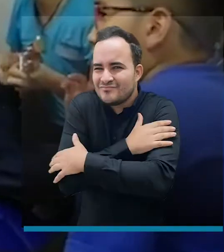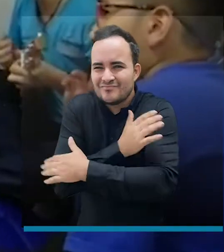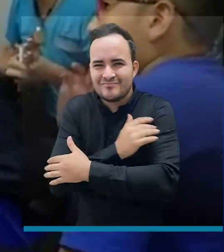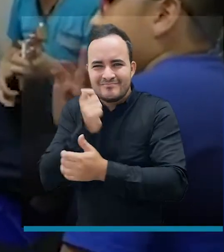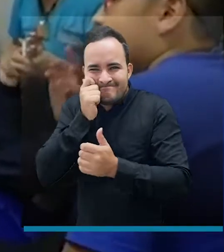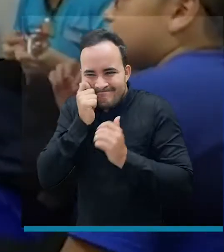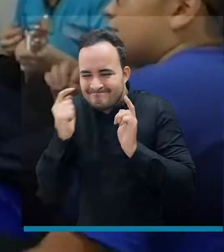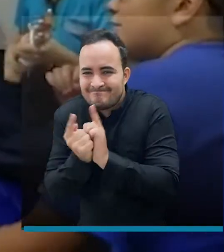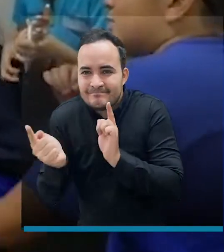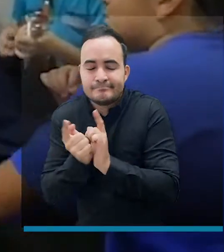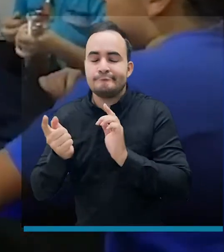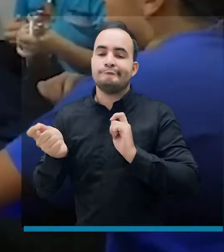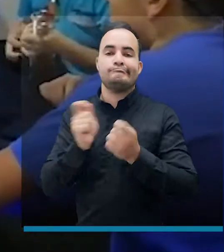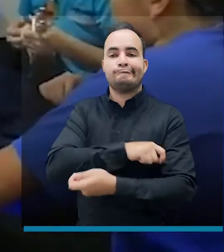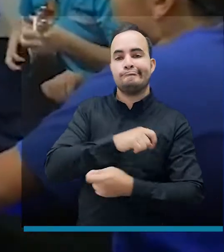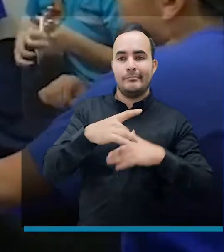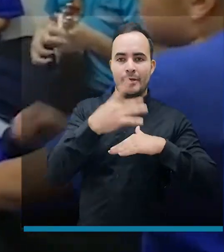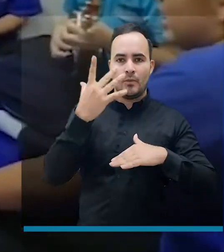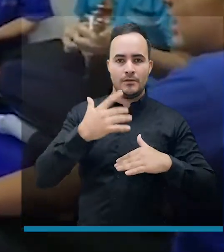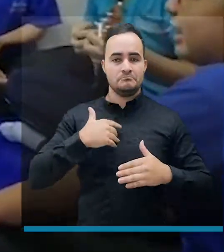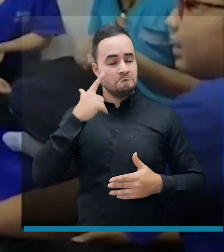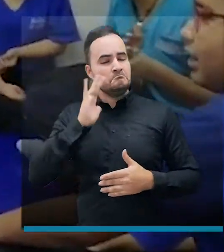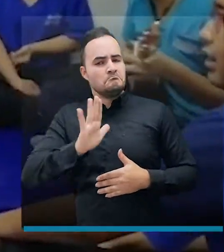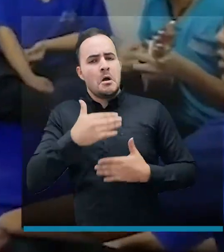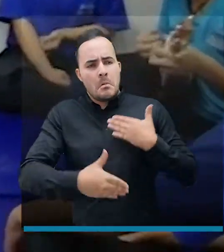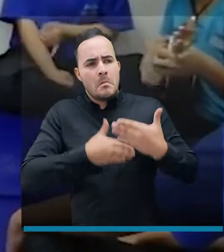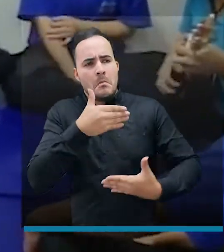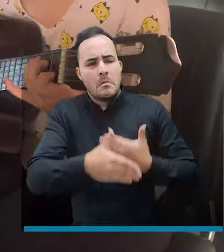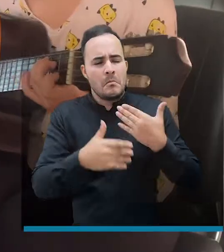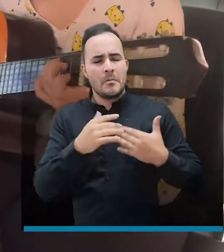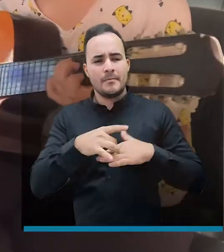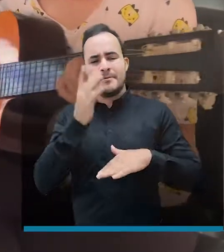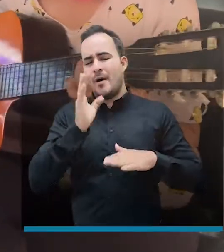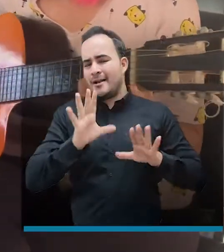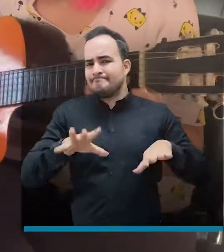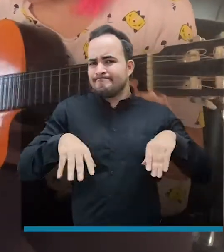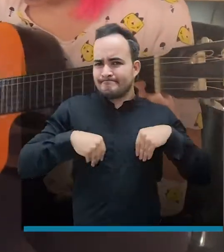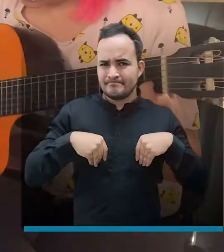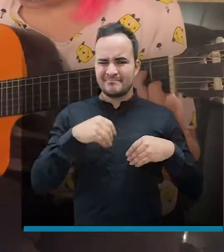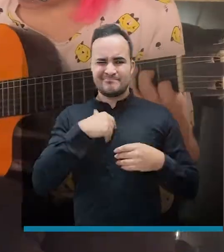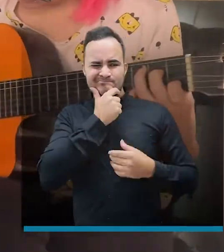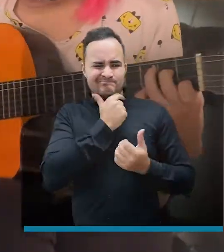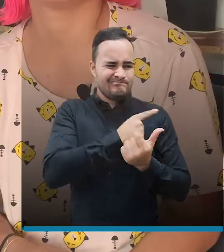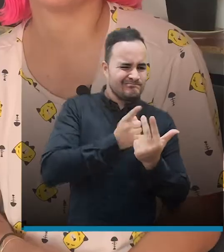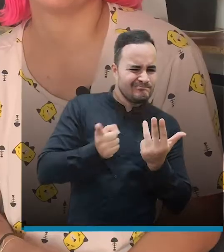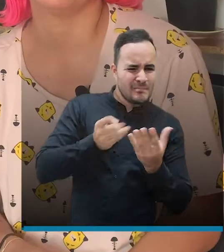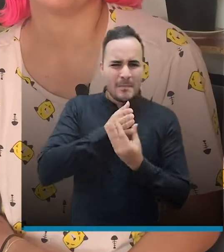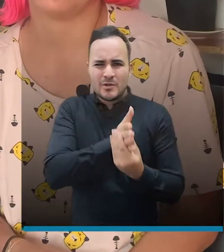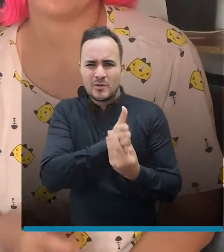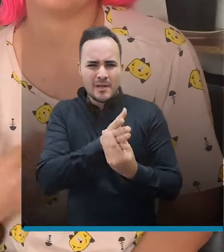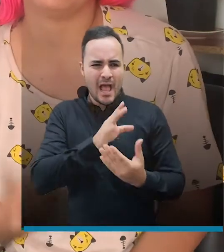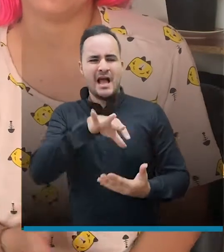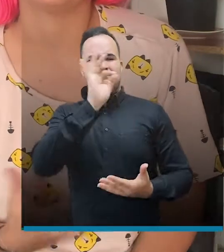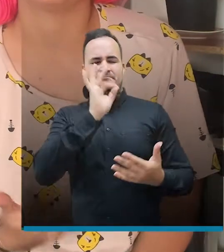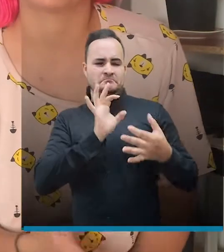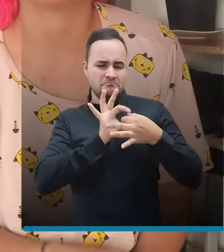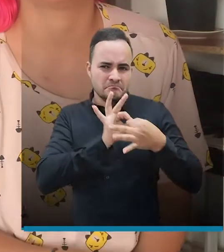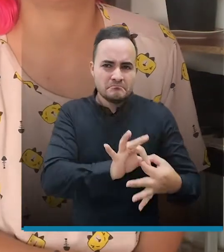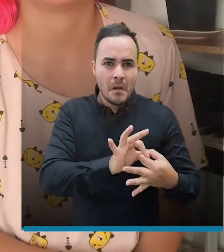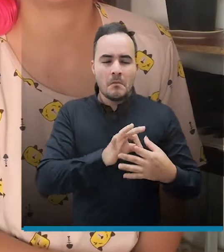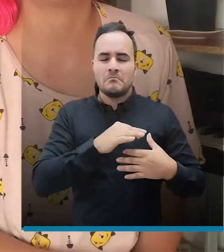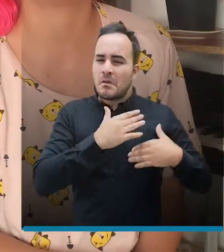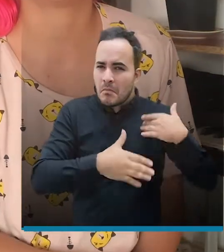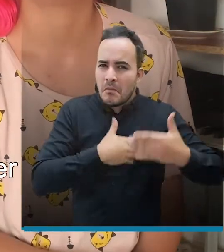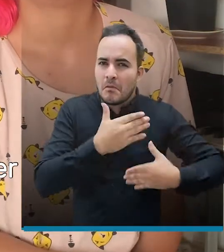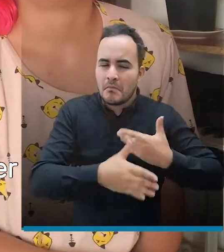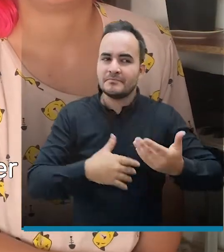Sin embargo al final que fue evolucionando como las clases y me di cuenta ya de la metodología de trabajo que iba adquiriendo y en la que me